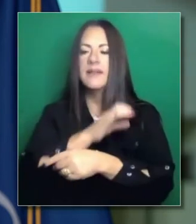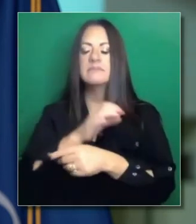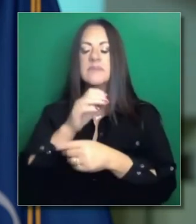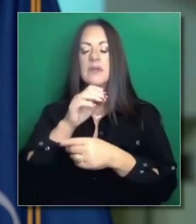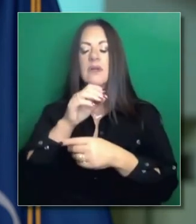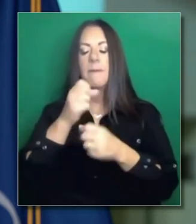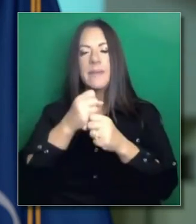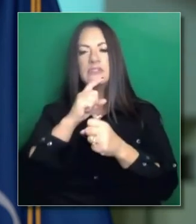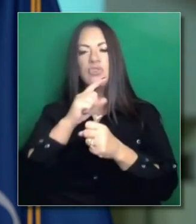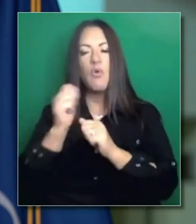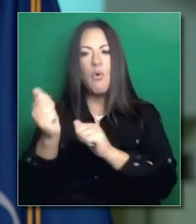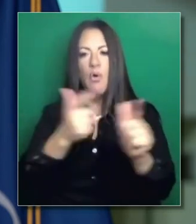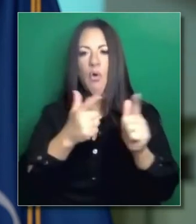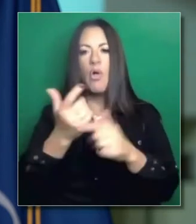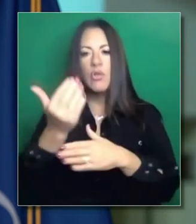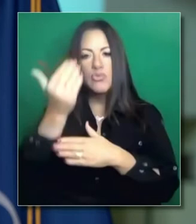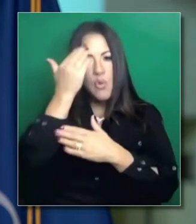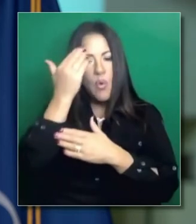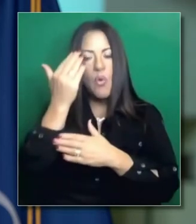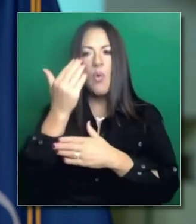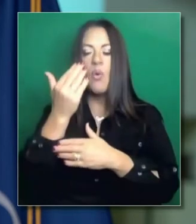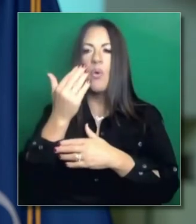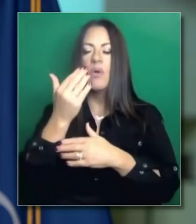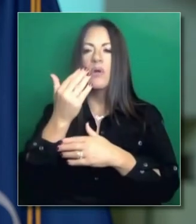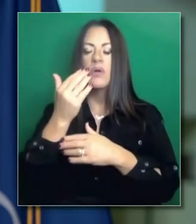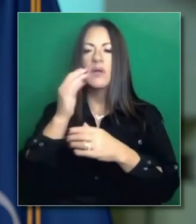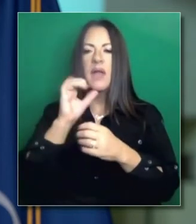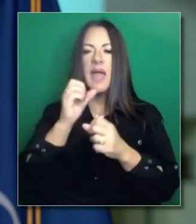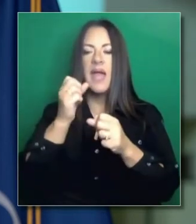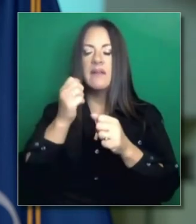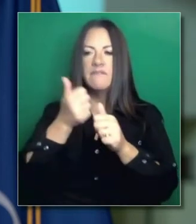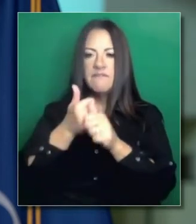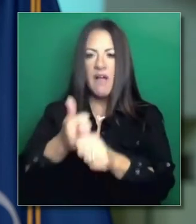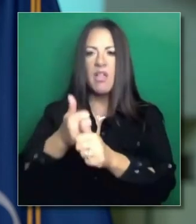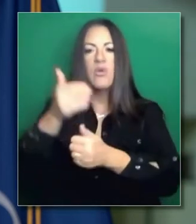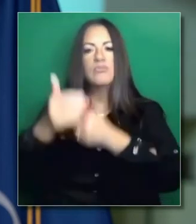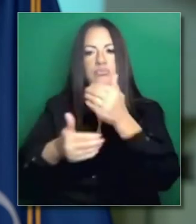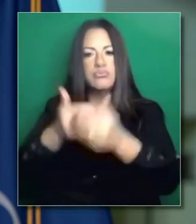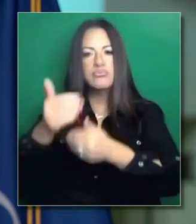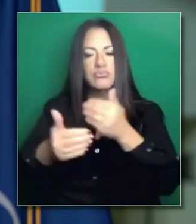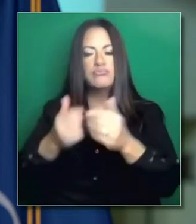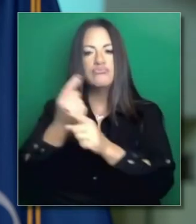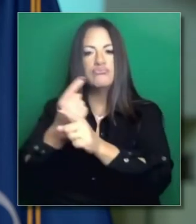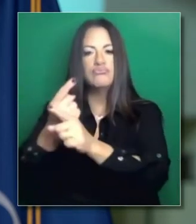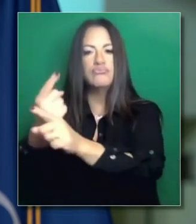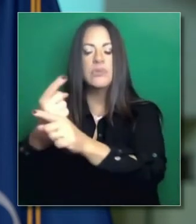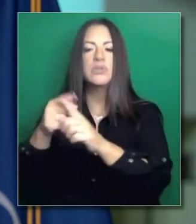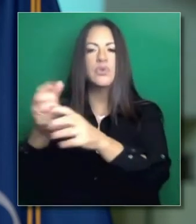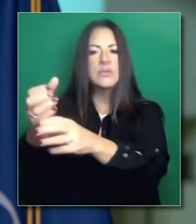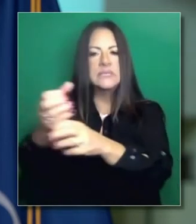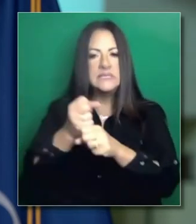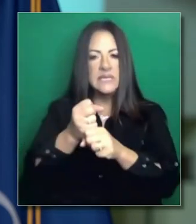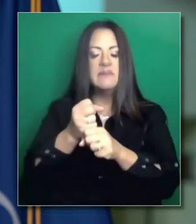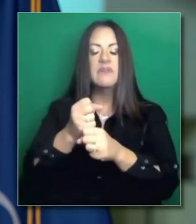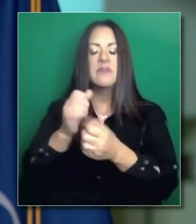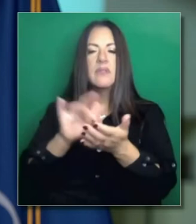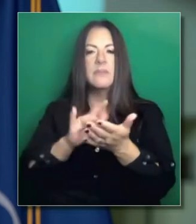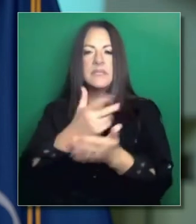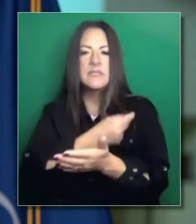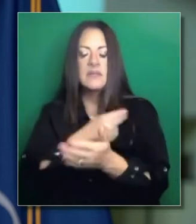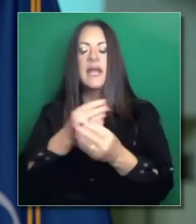que también tenemos que ser flexibles en esta distribución. Hablaremos de esto más a fondo en las próximas 48 horas,